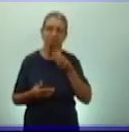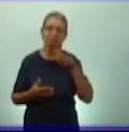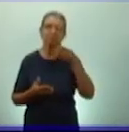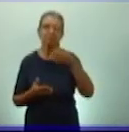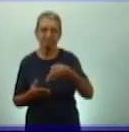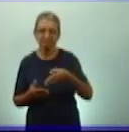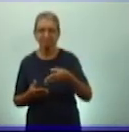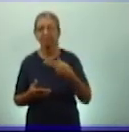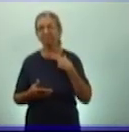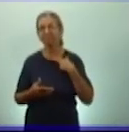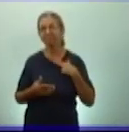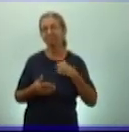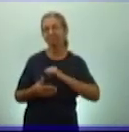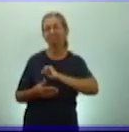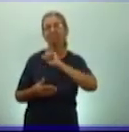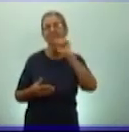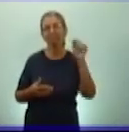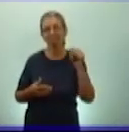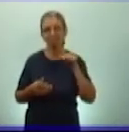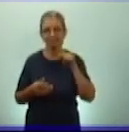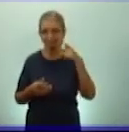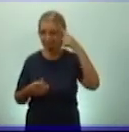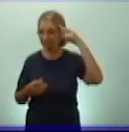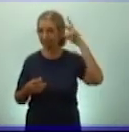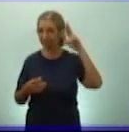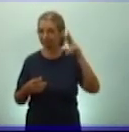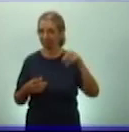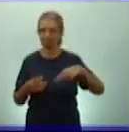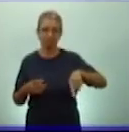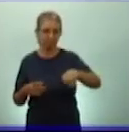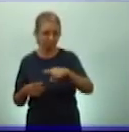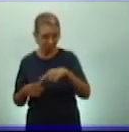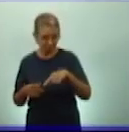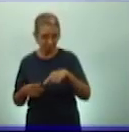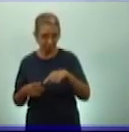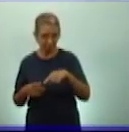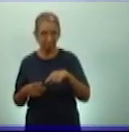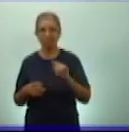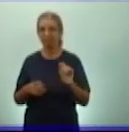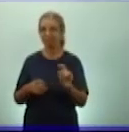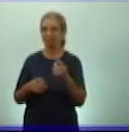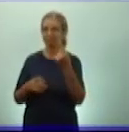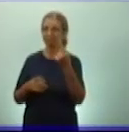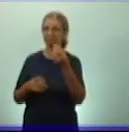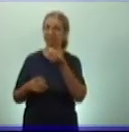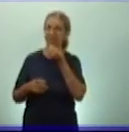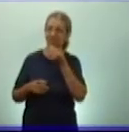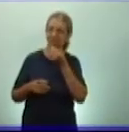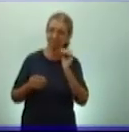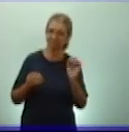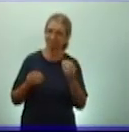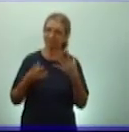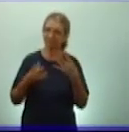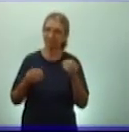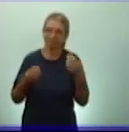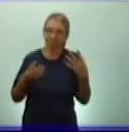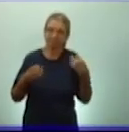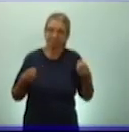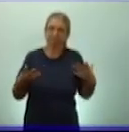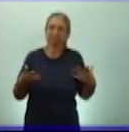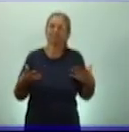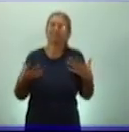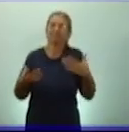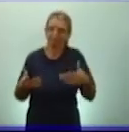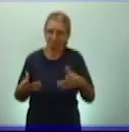yo les deseo también éxito. Recuerden, muchachos, que la intención es que usted, por sí solo, también vaya descubriendo un poco estos lindos